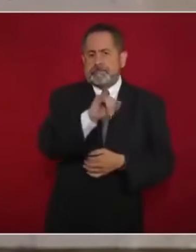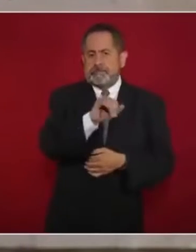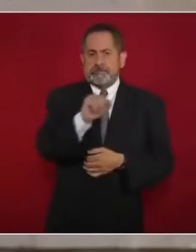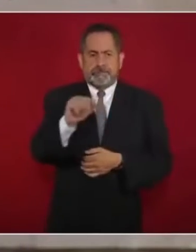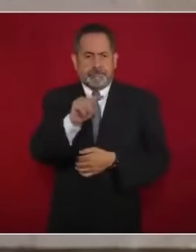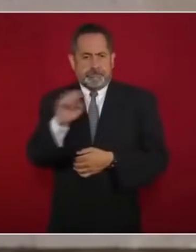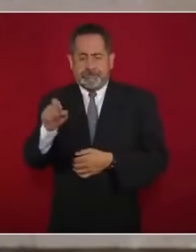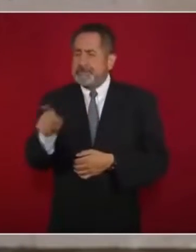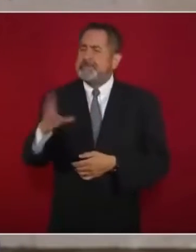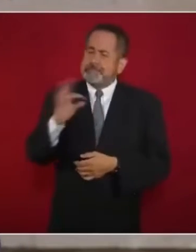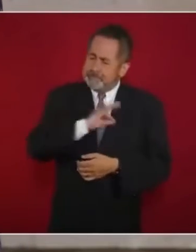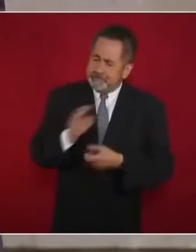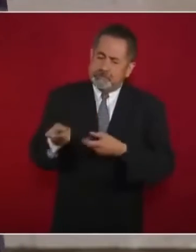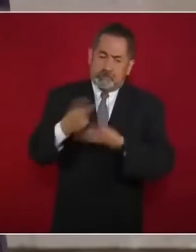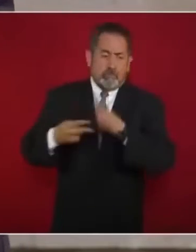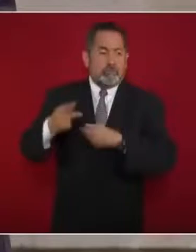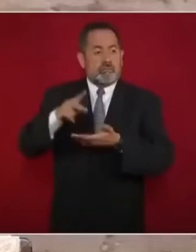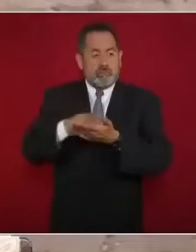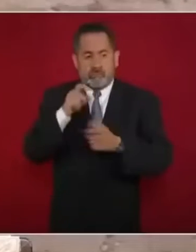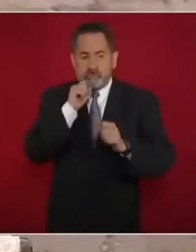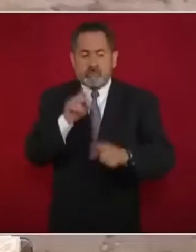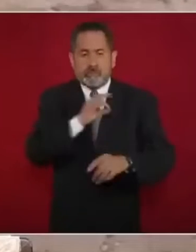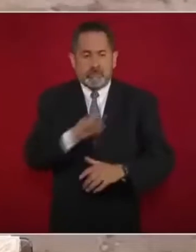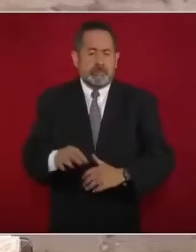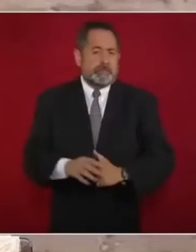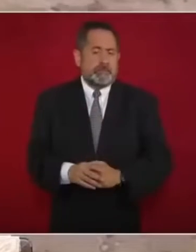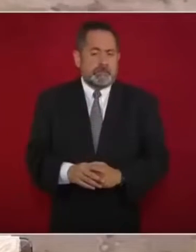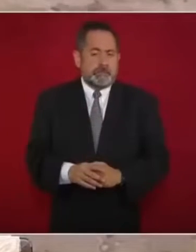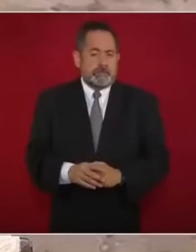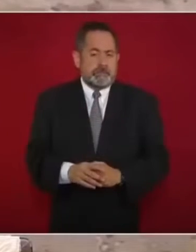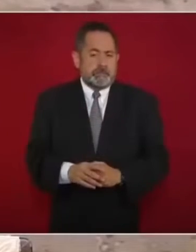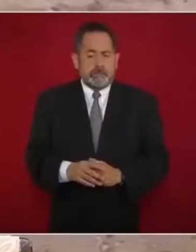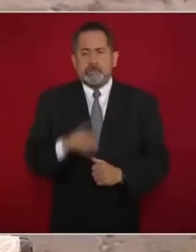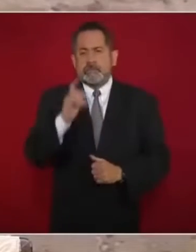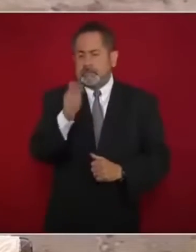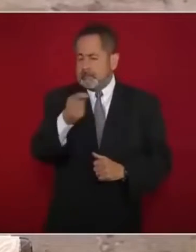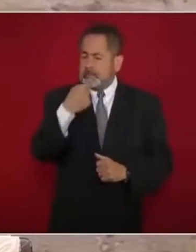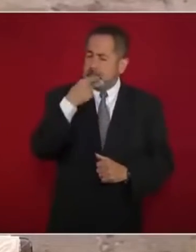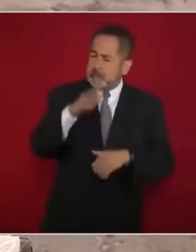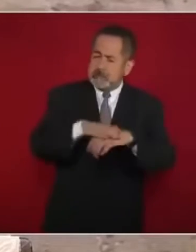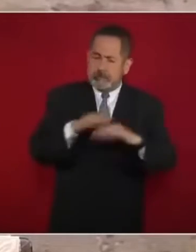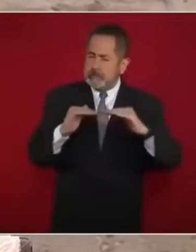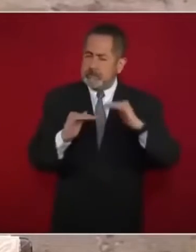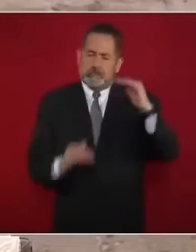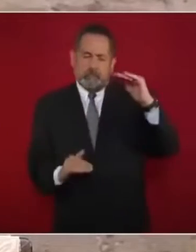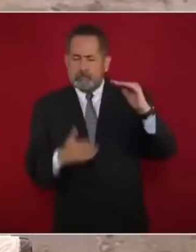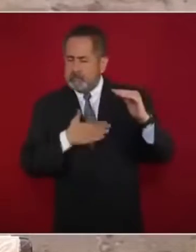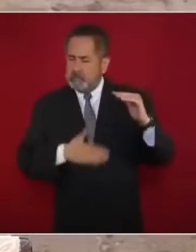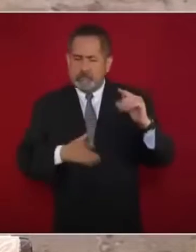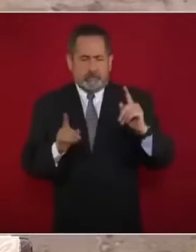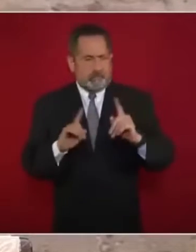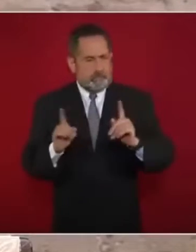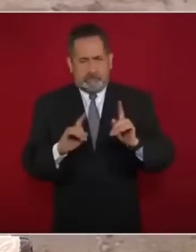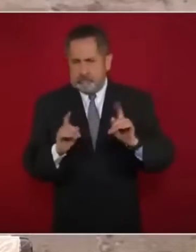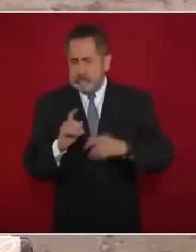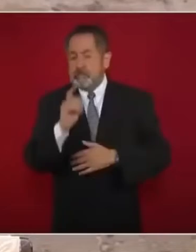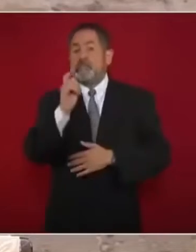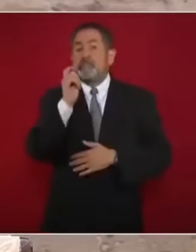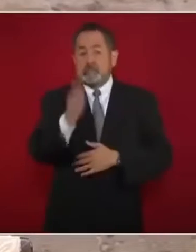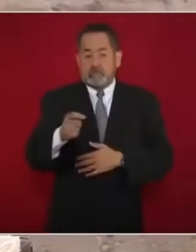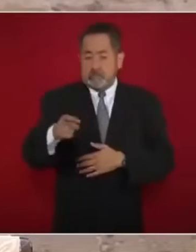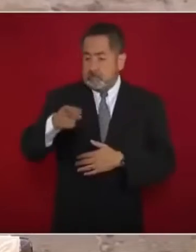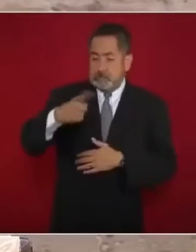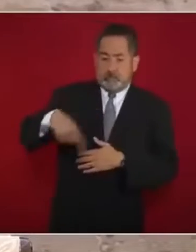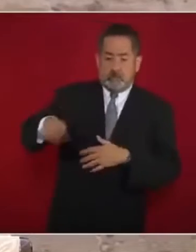Social. Además, no es equitativo que los trabajadores que